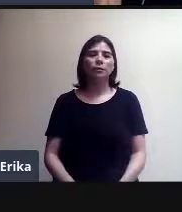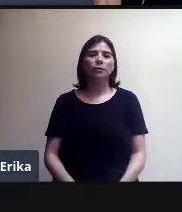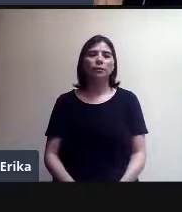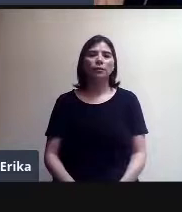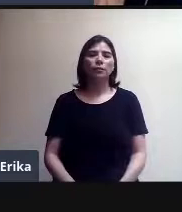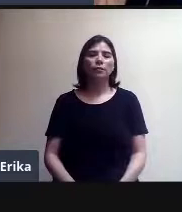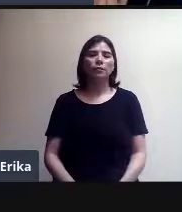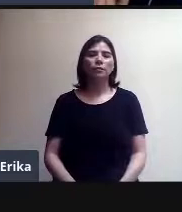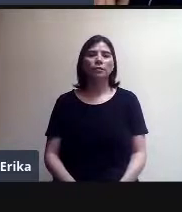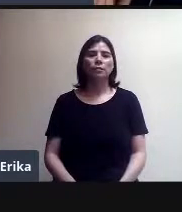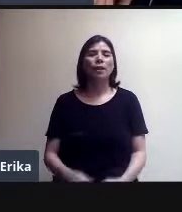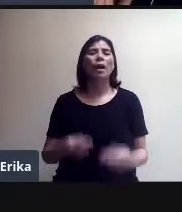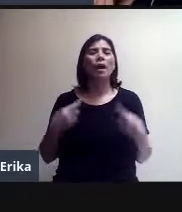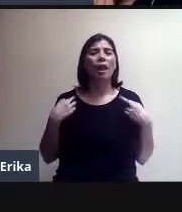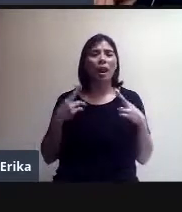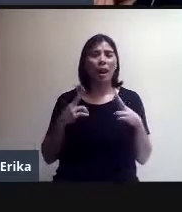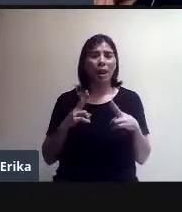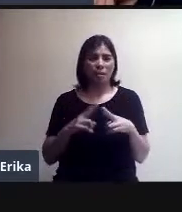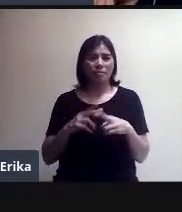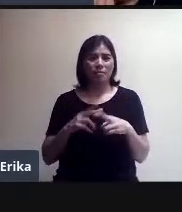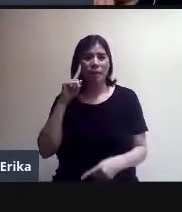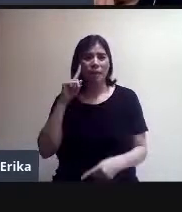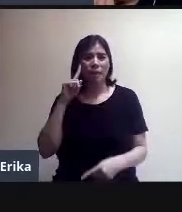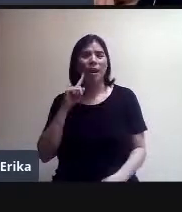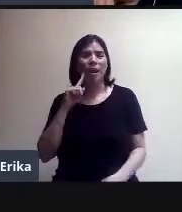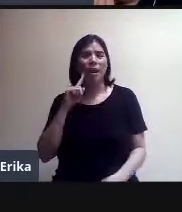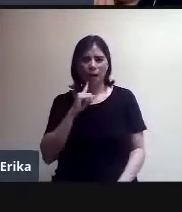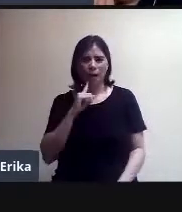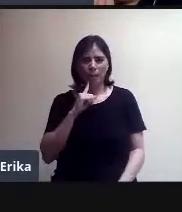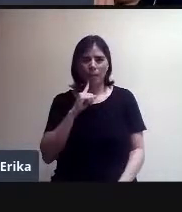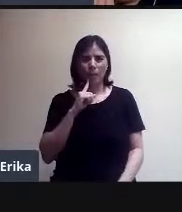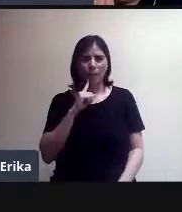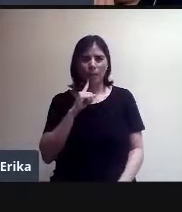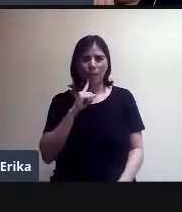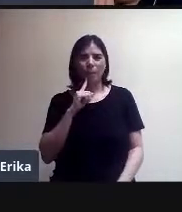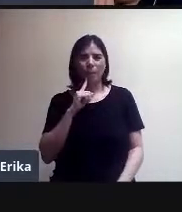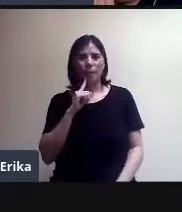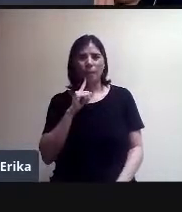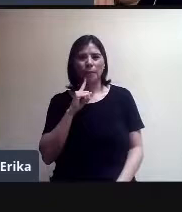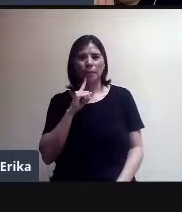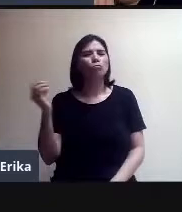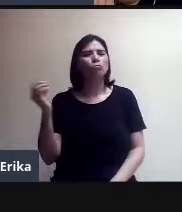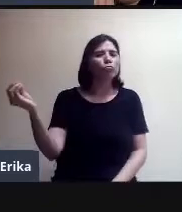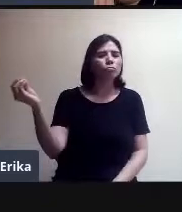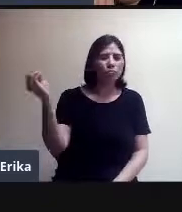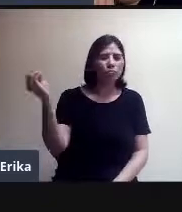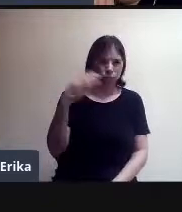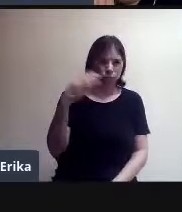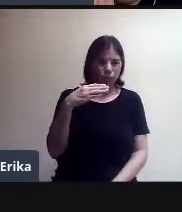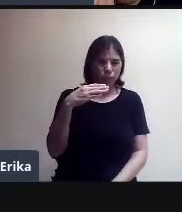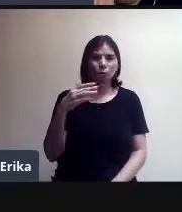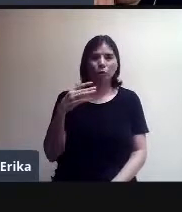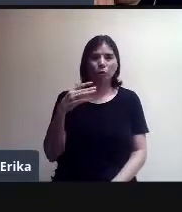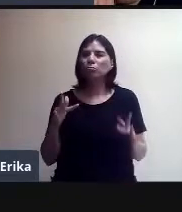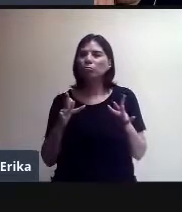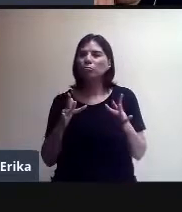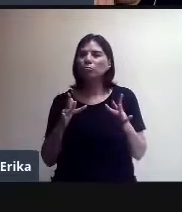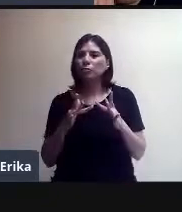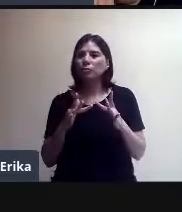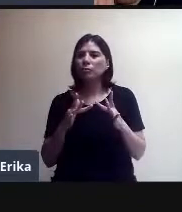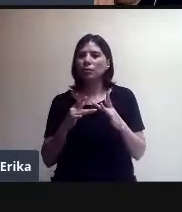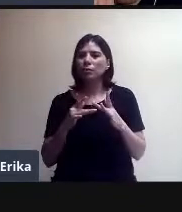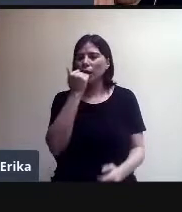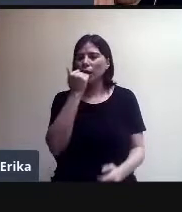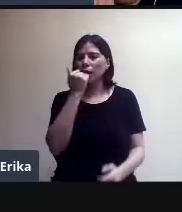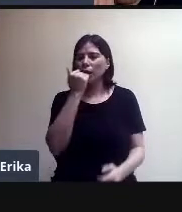Ella mandó este mensaje muy al principio de la contingencia a sus alumnos, y les está diciendo a